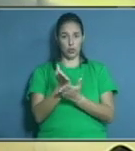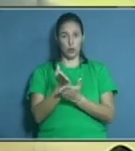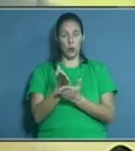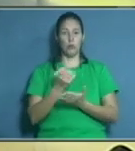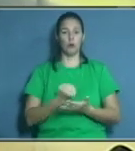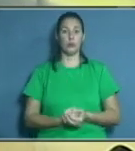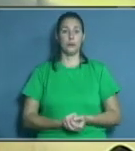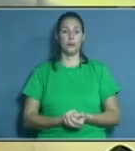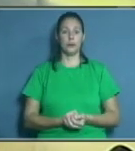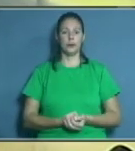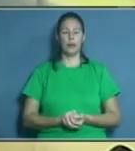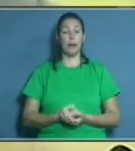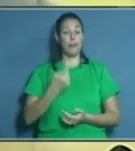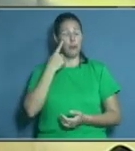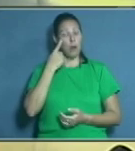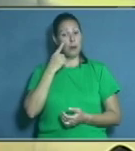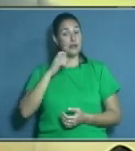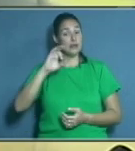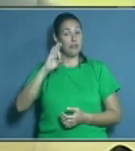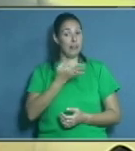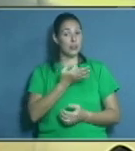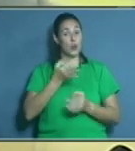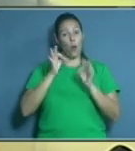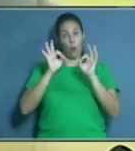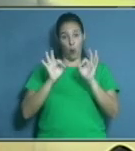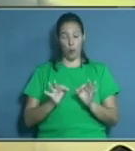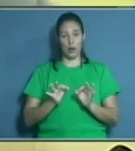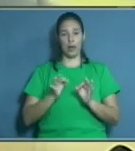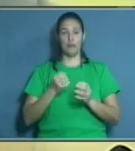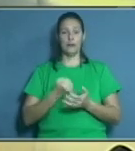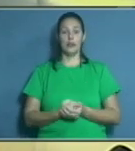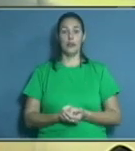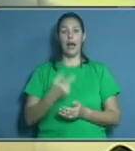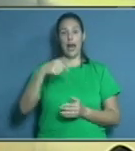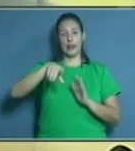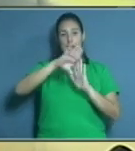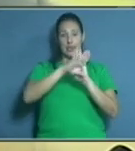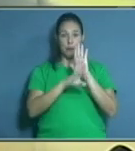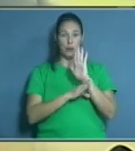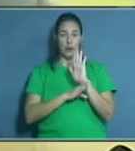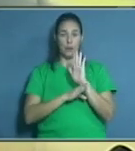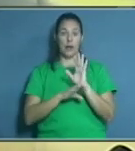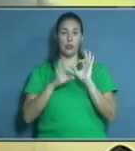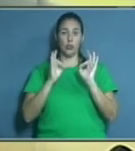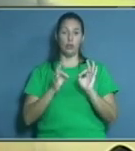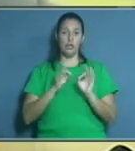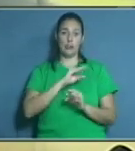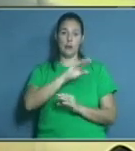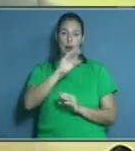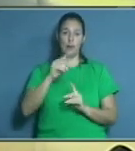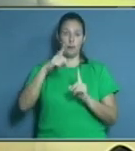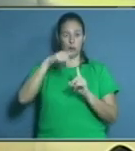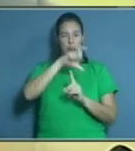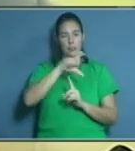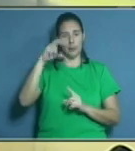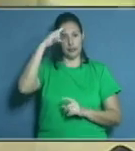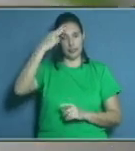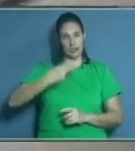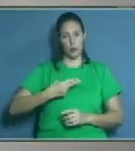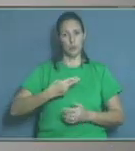estamos en tiempo de desentrañar este mito aquí en nuestro espacio donde siempre hablamos de cuestiones de salud.